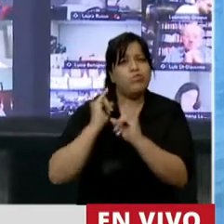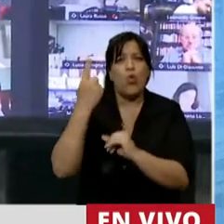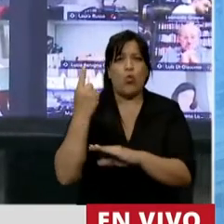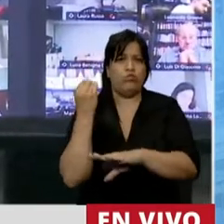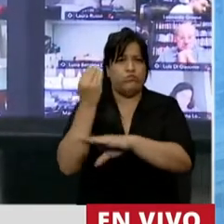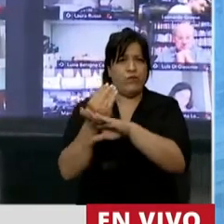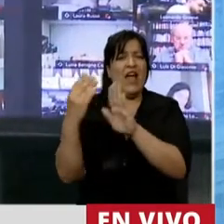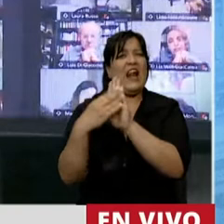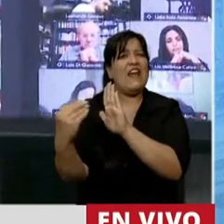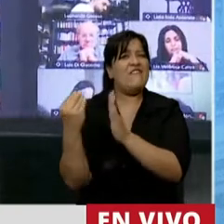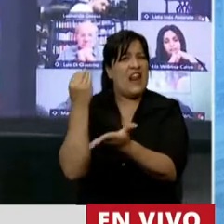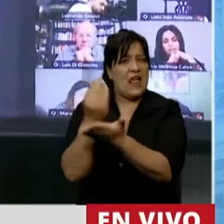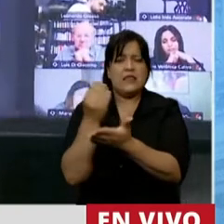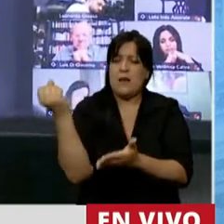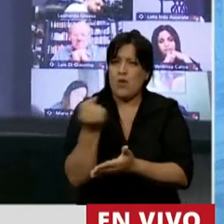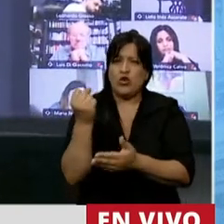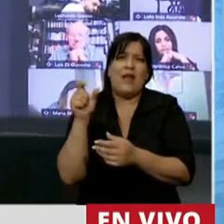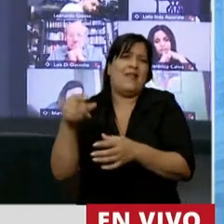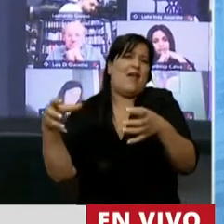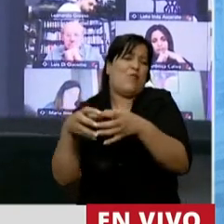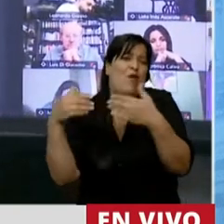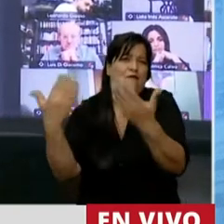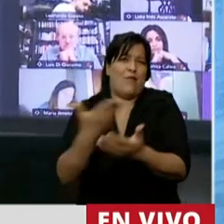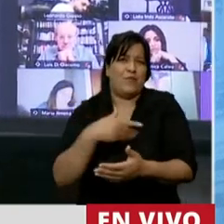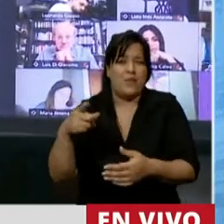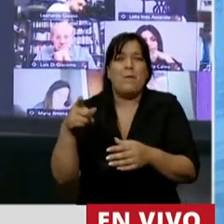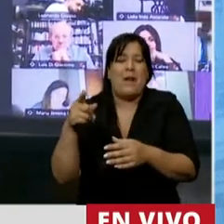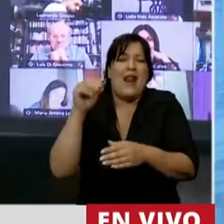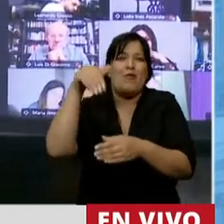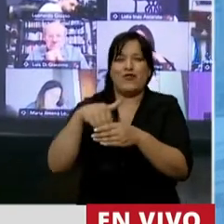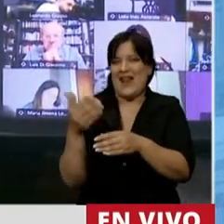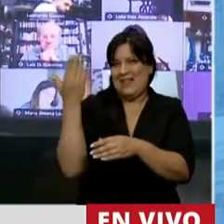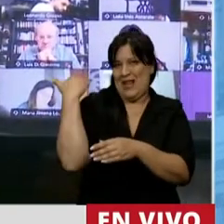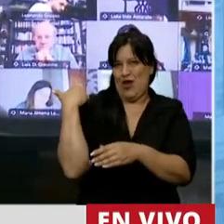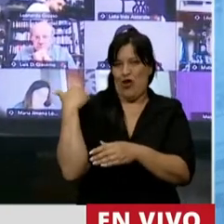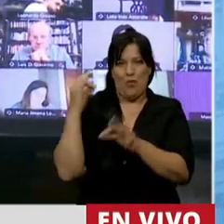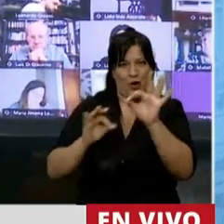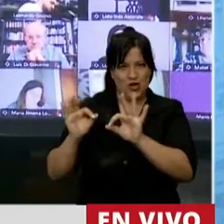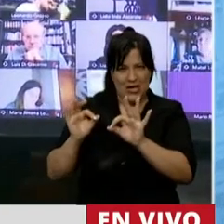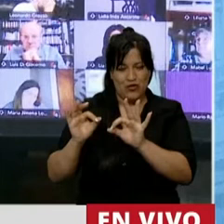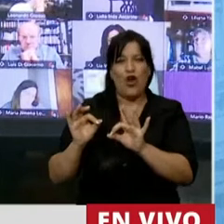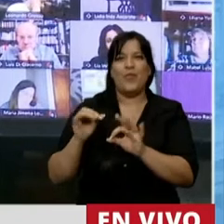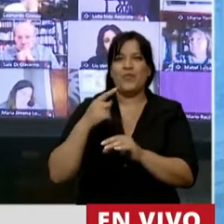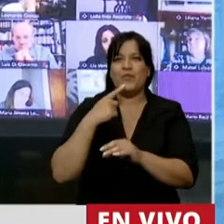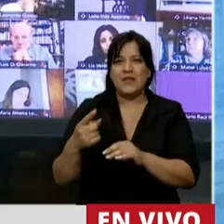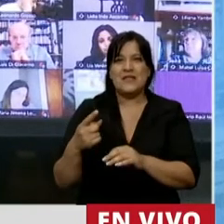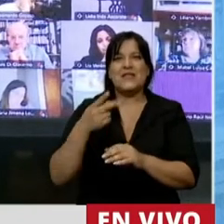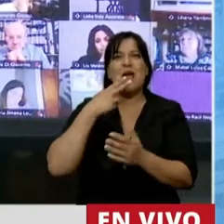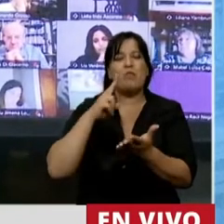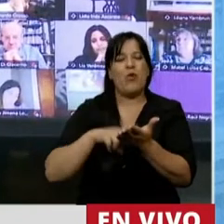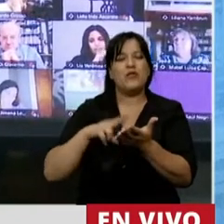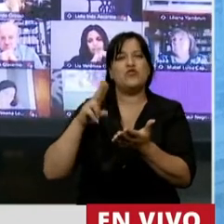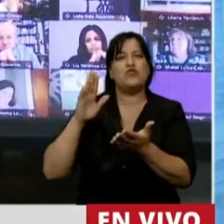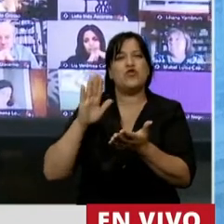importante, a quien respeto también del oficialismo para votar el proyecto anterior del impuesto